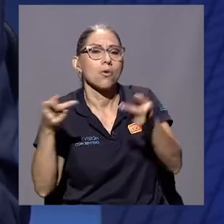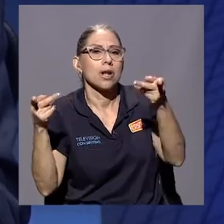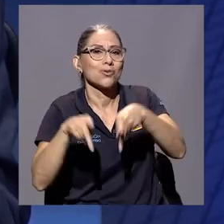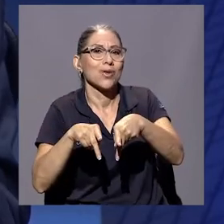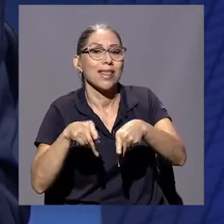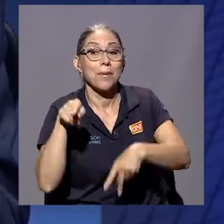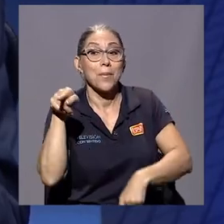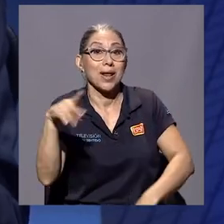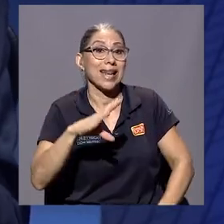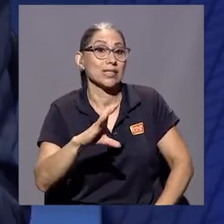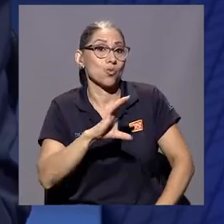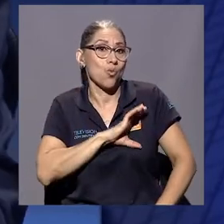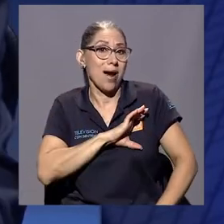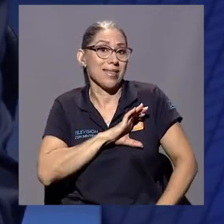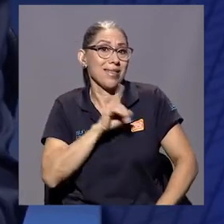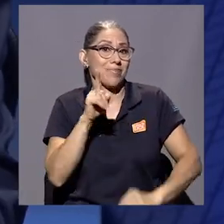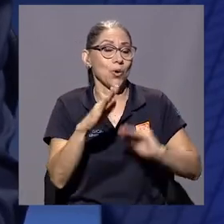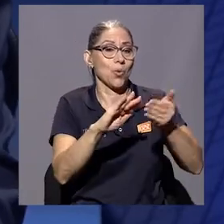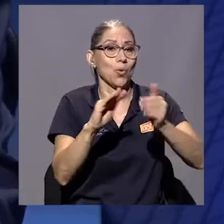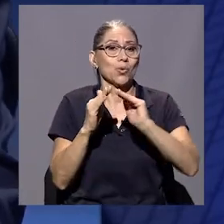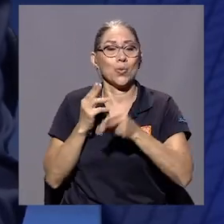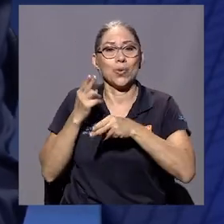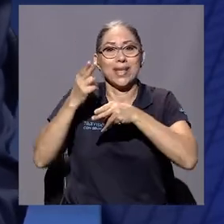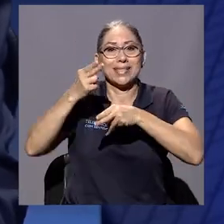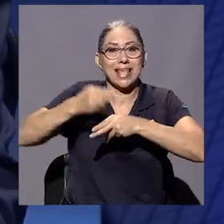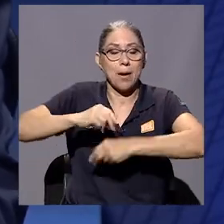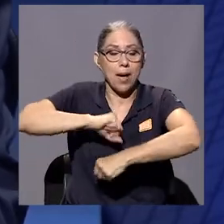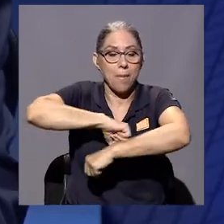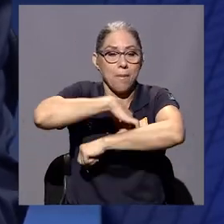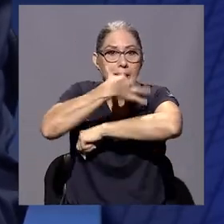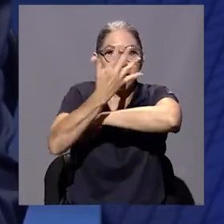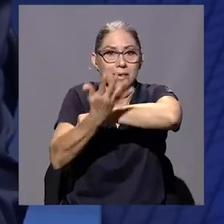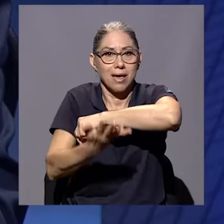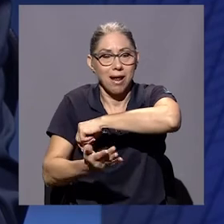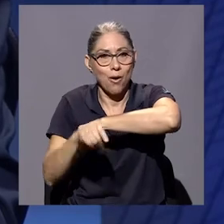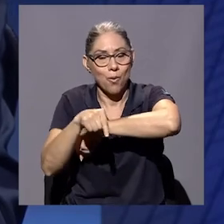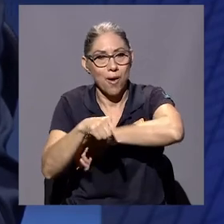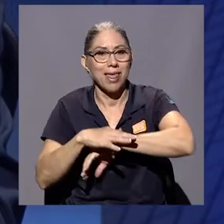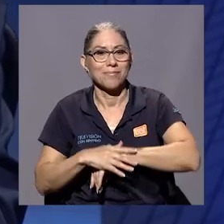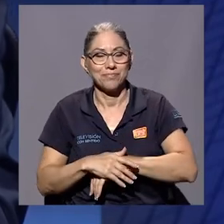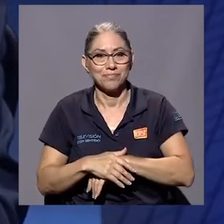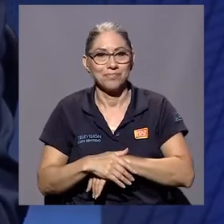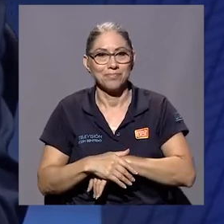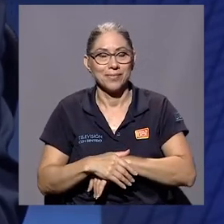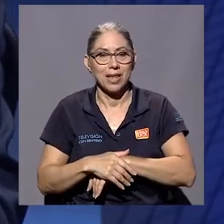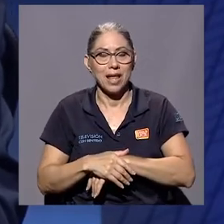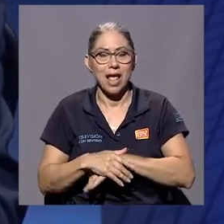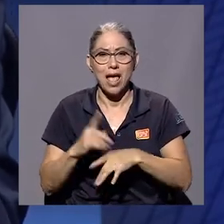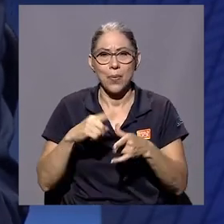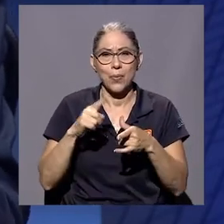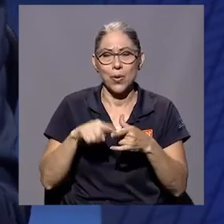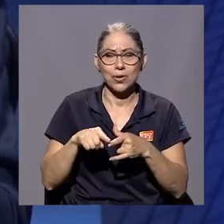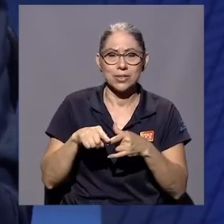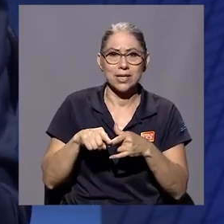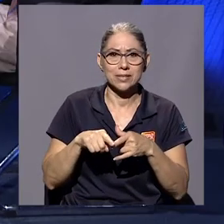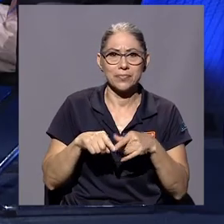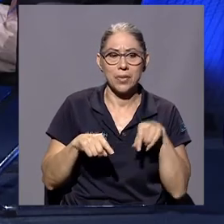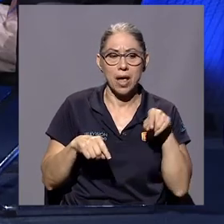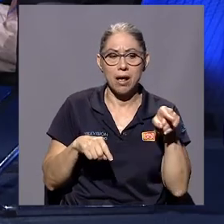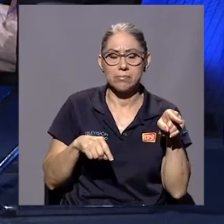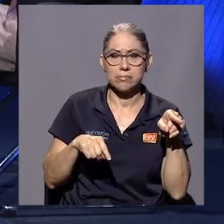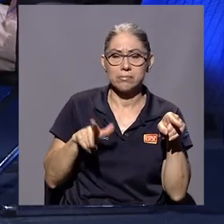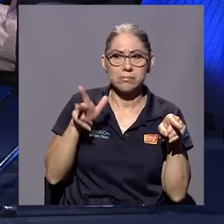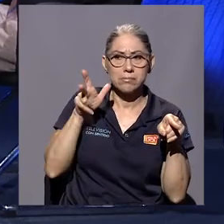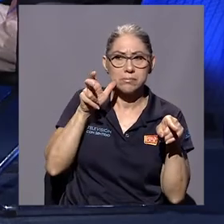sucede porque él les guarda en un condominio que se llama La Ballena Jorobada. Y le empieza a poner